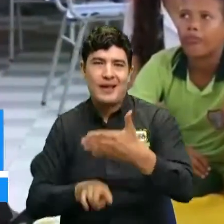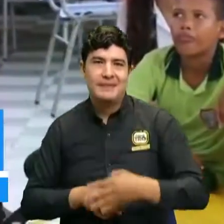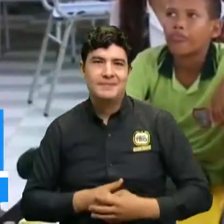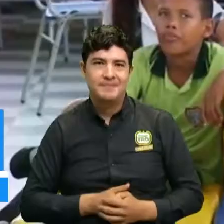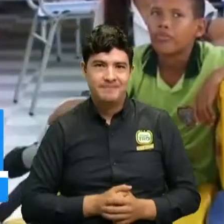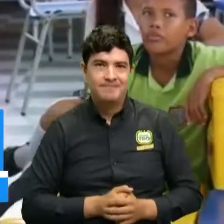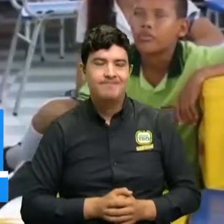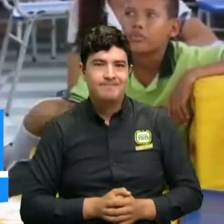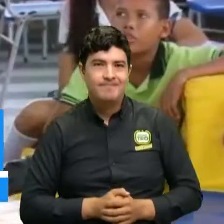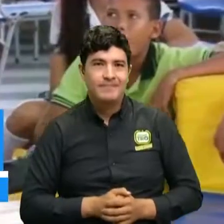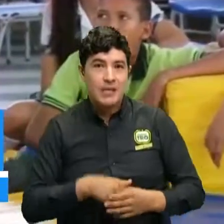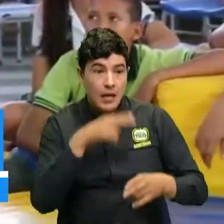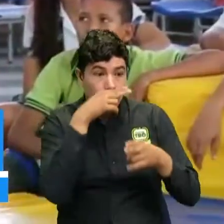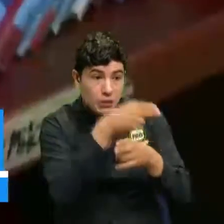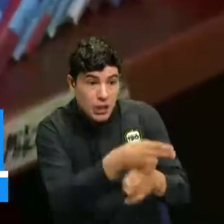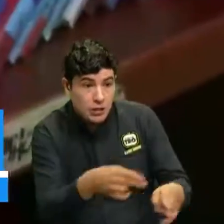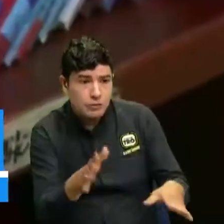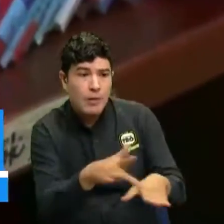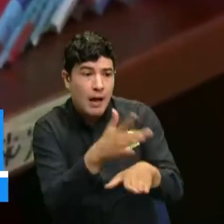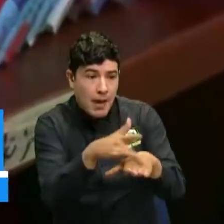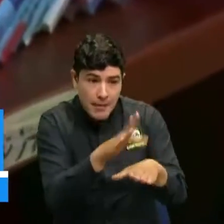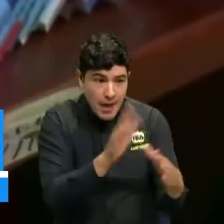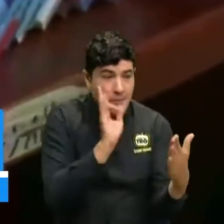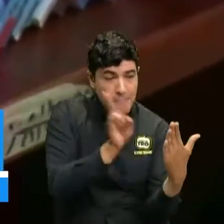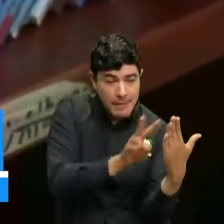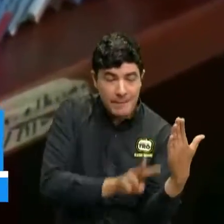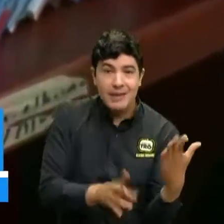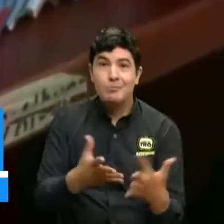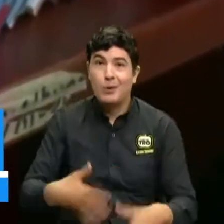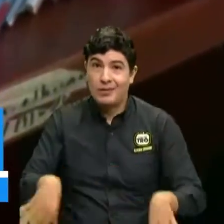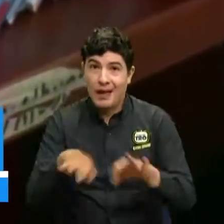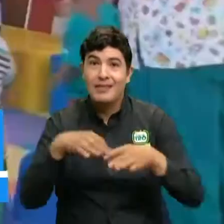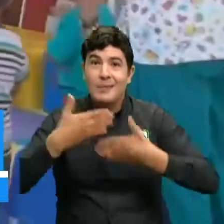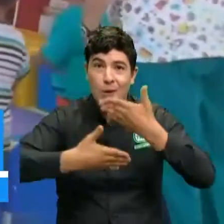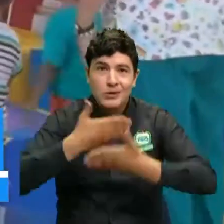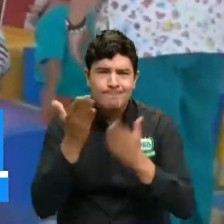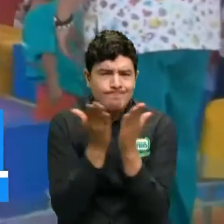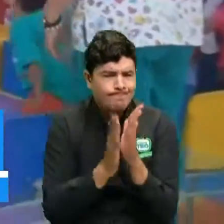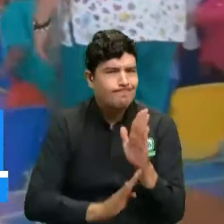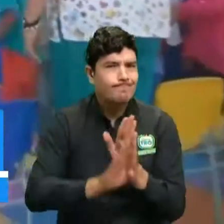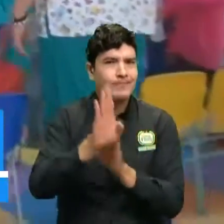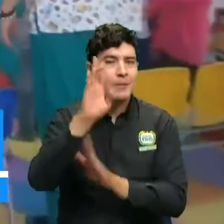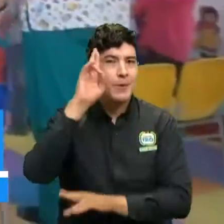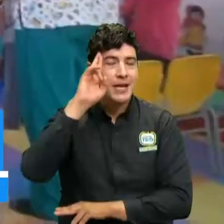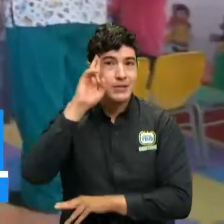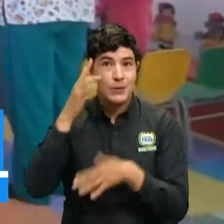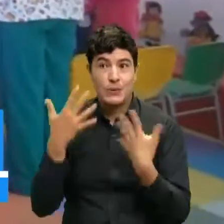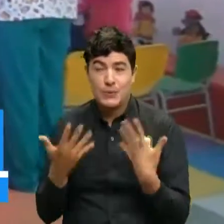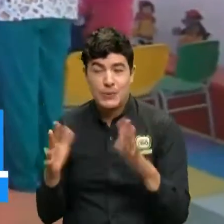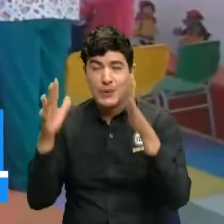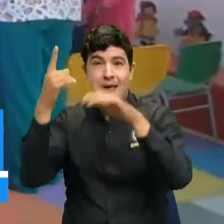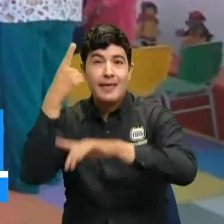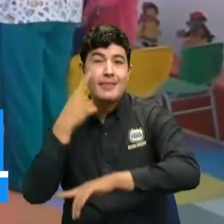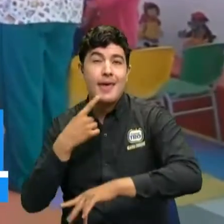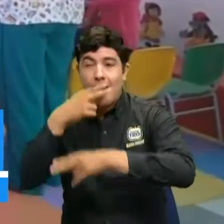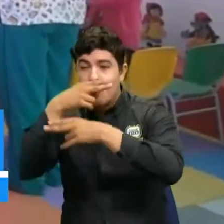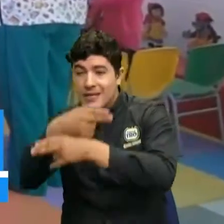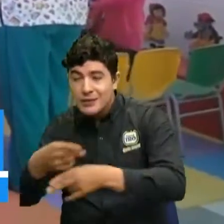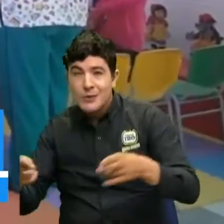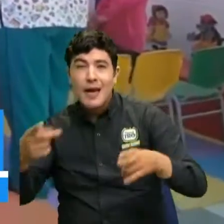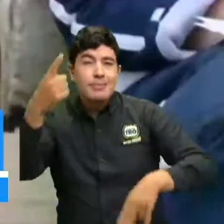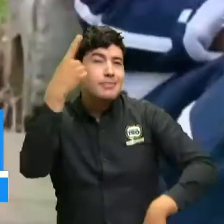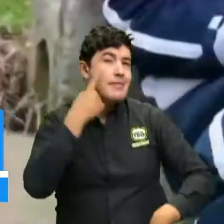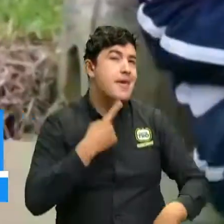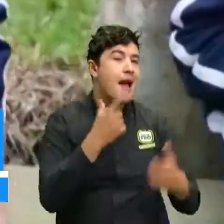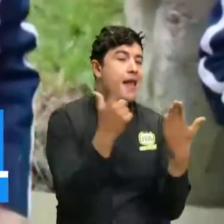suma importancia para el desarrollo de los procesos educativos. Y en el marco de dos celebraciones muy importantes como lo son el Día del Niño y el Día del